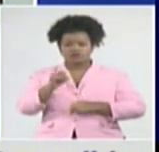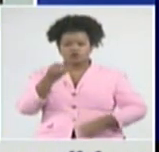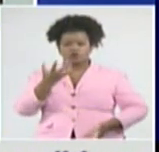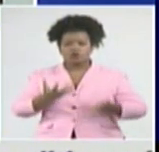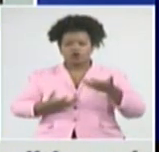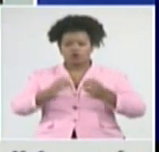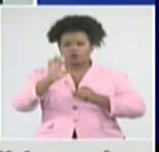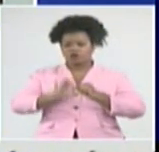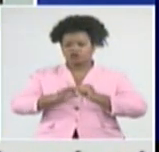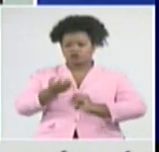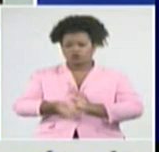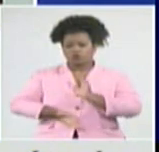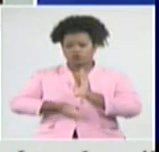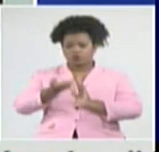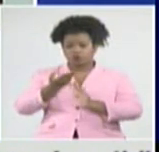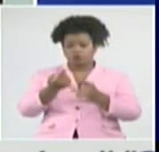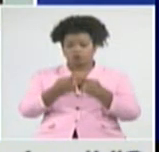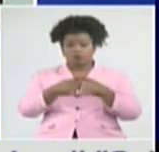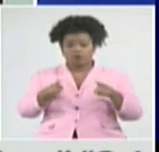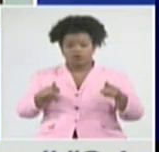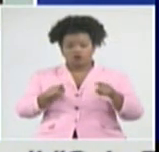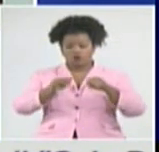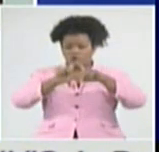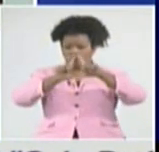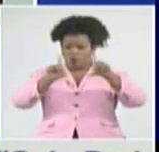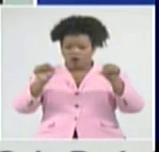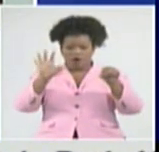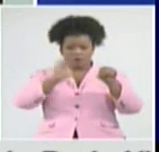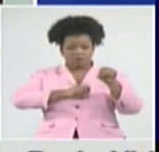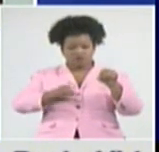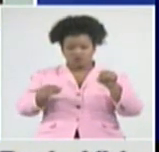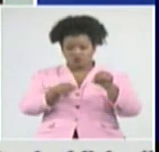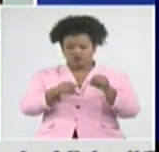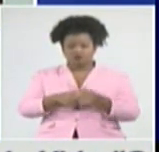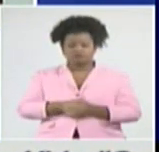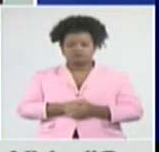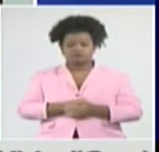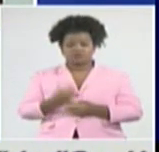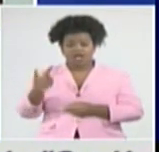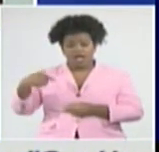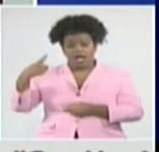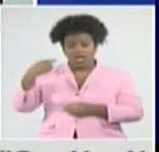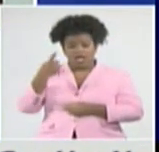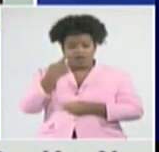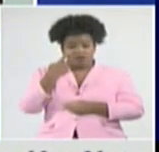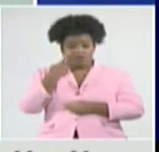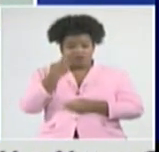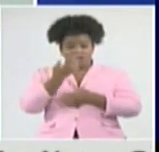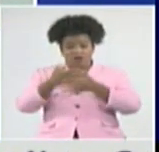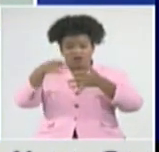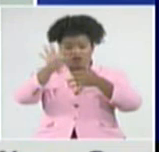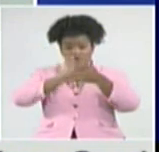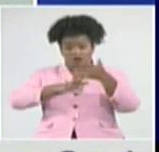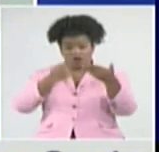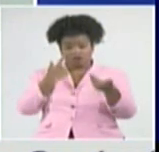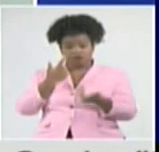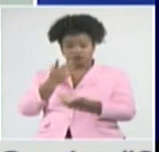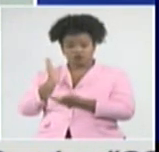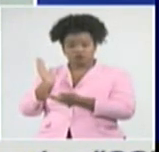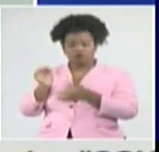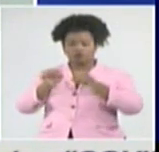aunque de todos los territorios. Y ayer, como también se puede ver en el gráfico a continuación, todas las provincias